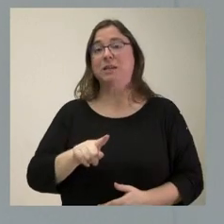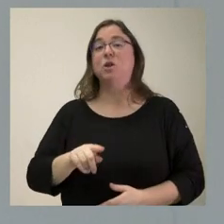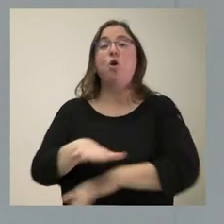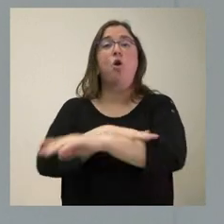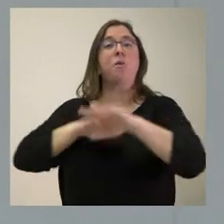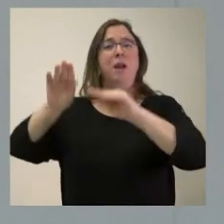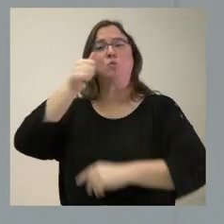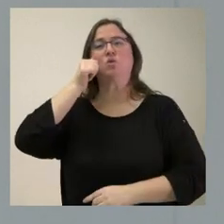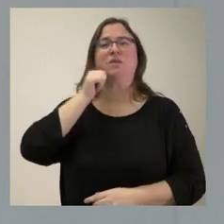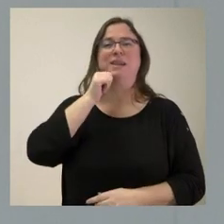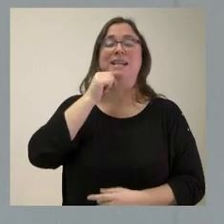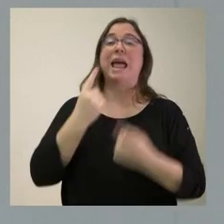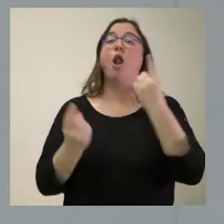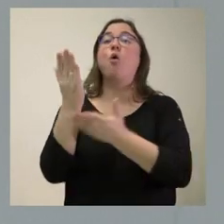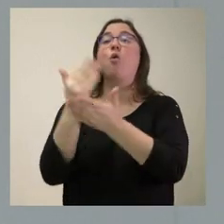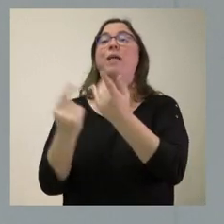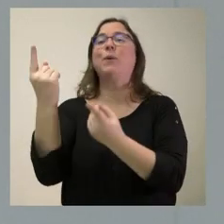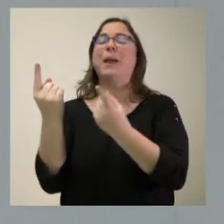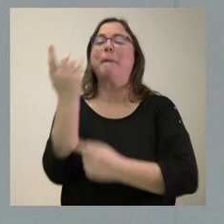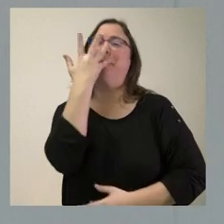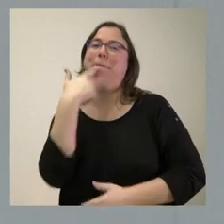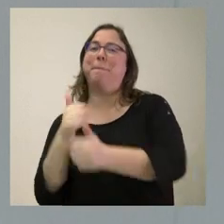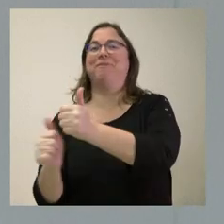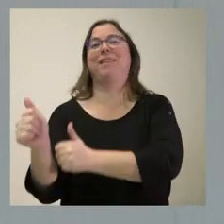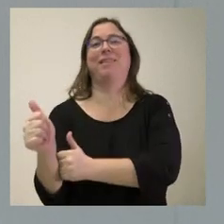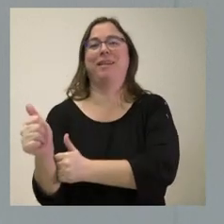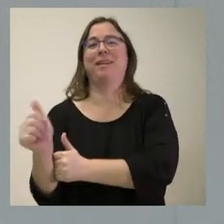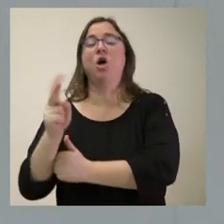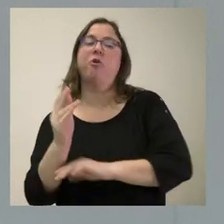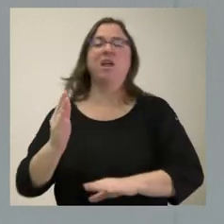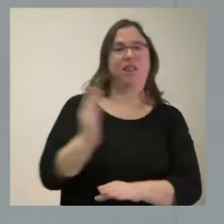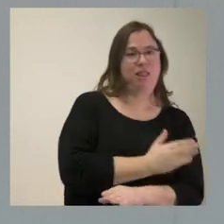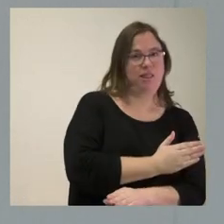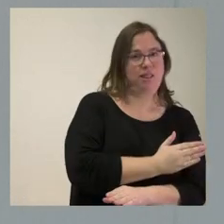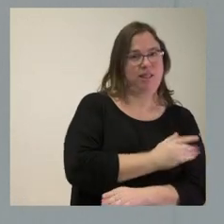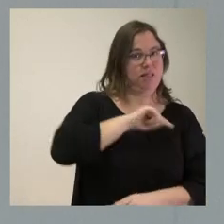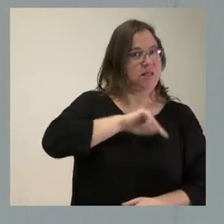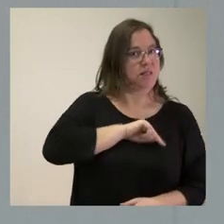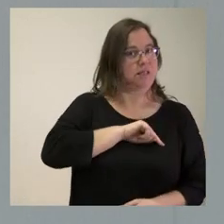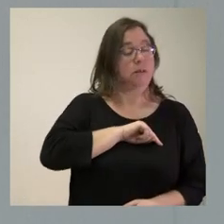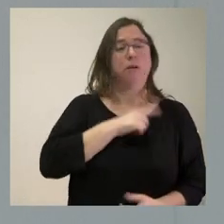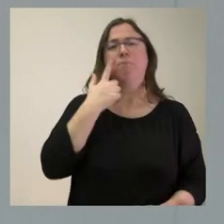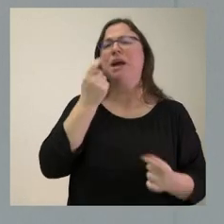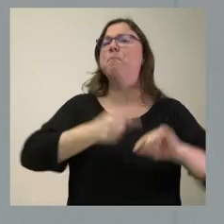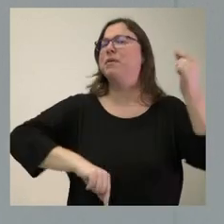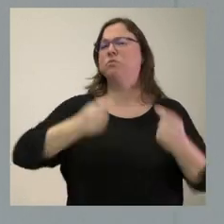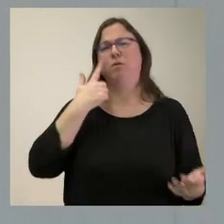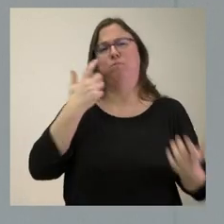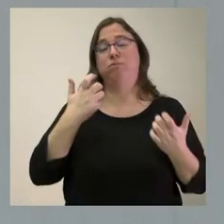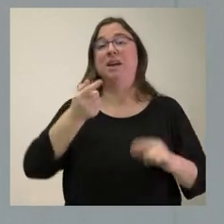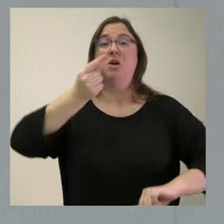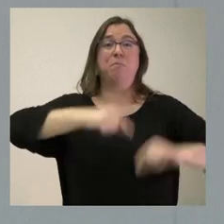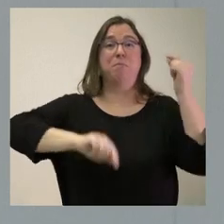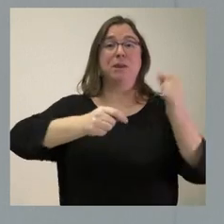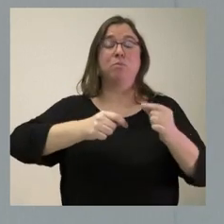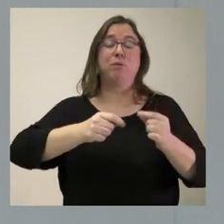tiene algunas comunidades autónomas preferentes y algunas menos preferentes. Y lo hemos visto en el presupuesto, donde el presupuesto del